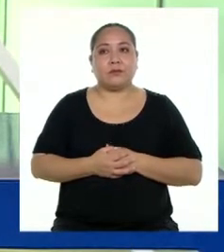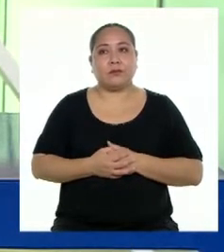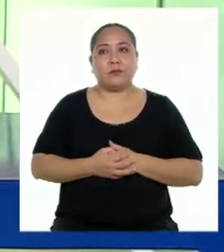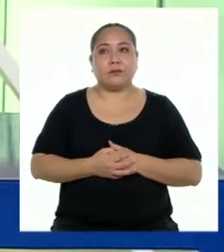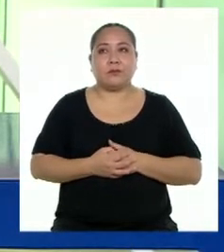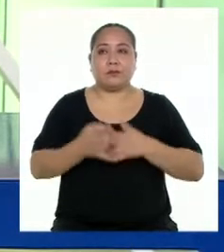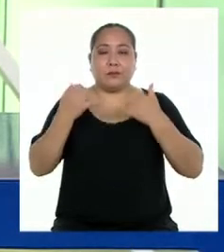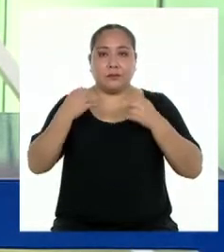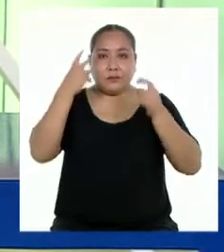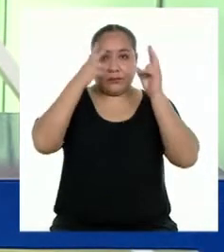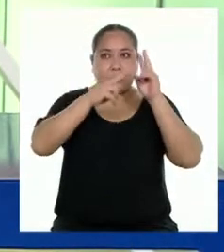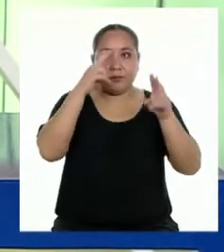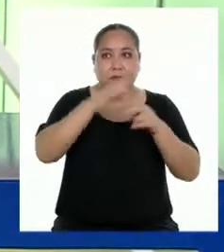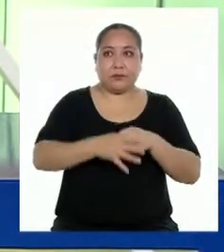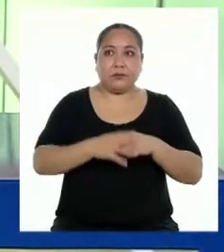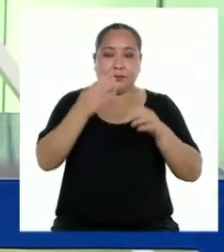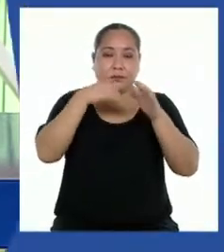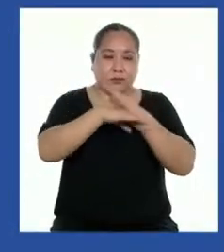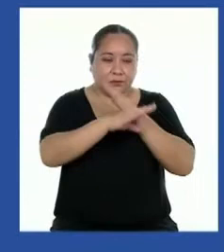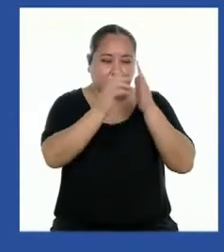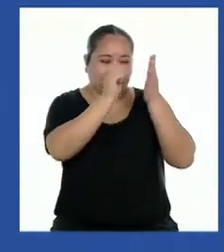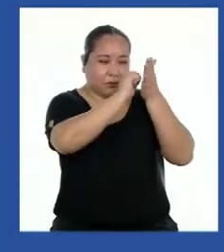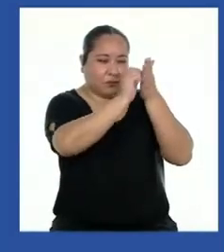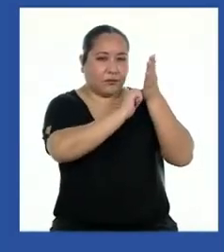Ahora veamos su introducción.